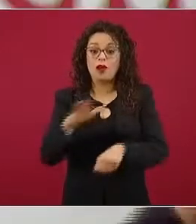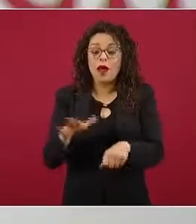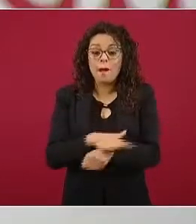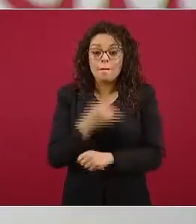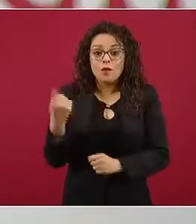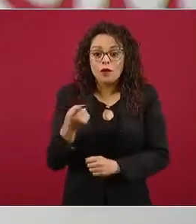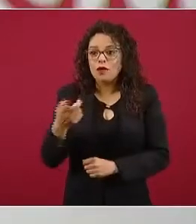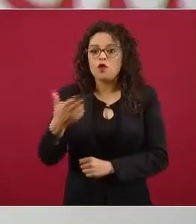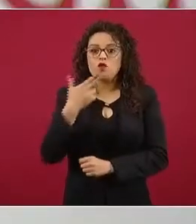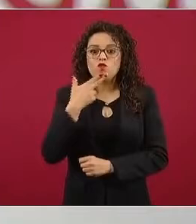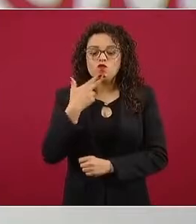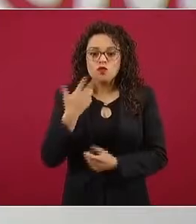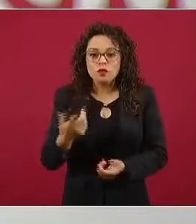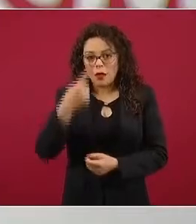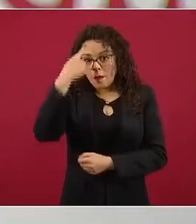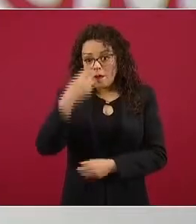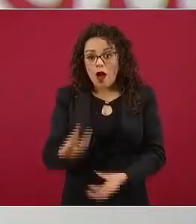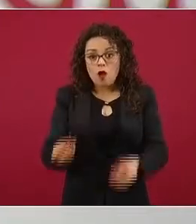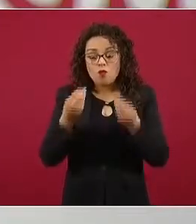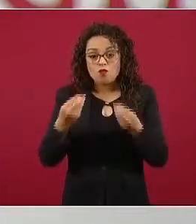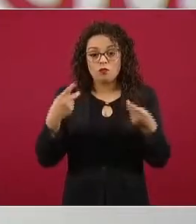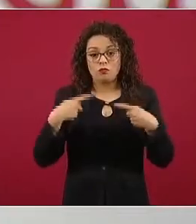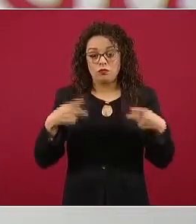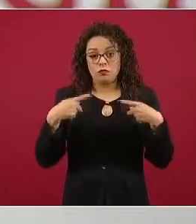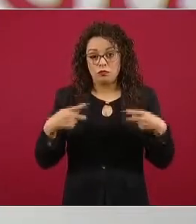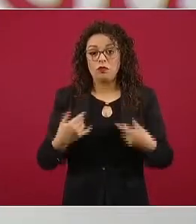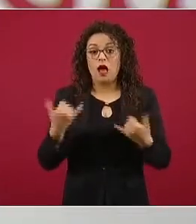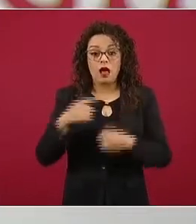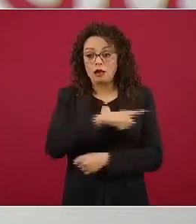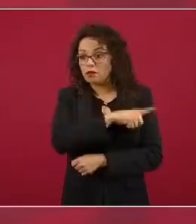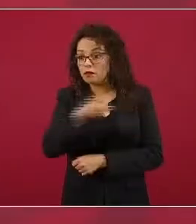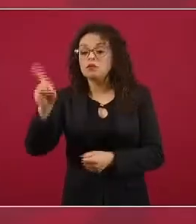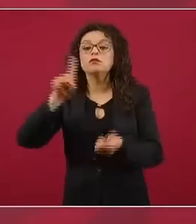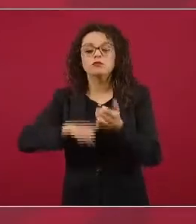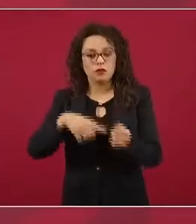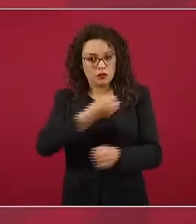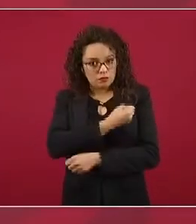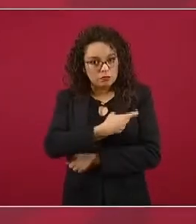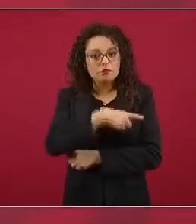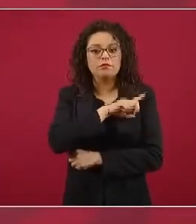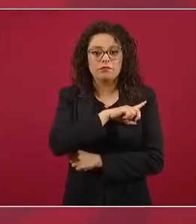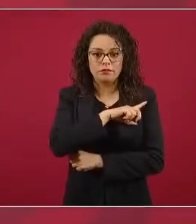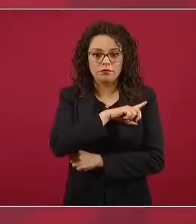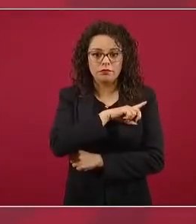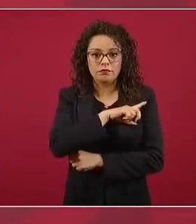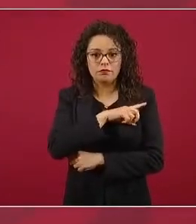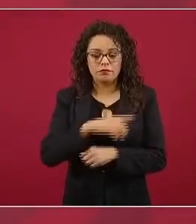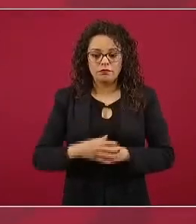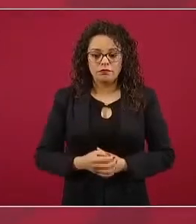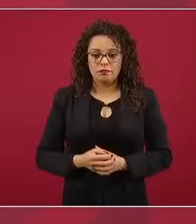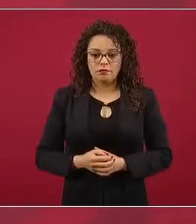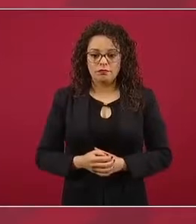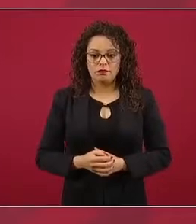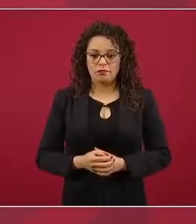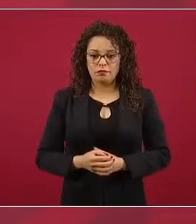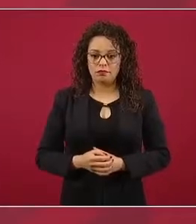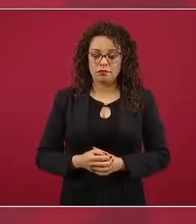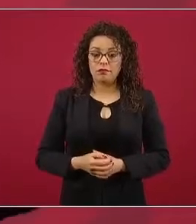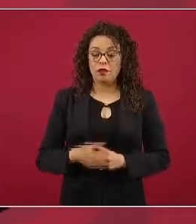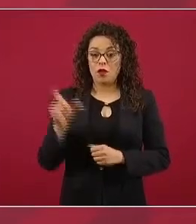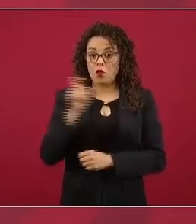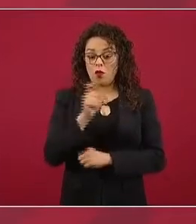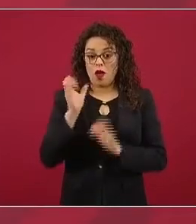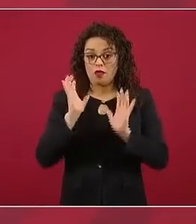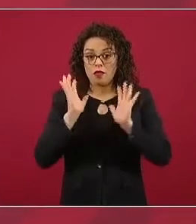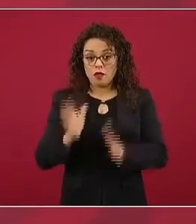forma masiva y en personas sanas. No hay duda de que puede haber, después de usados